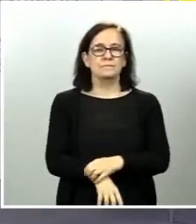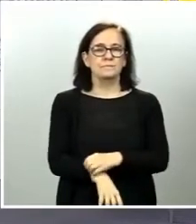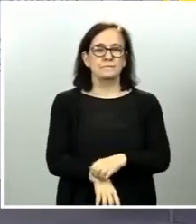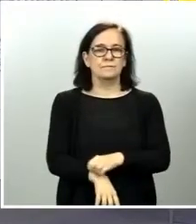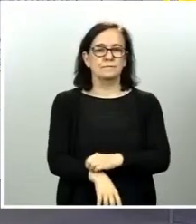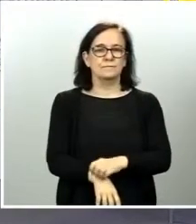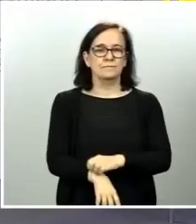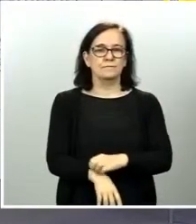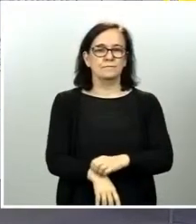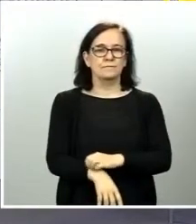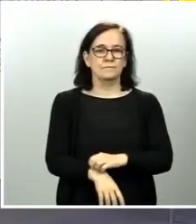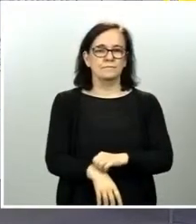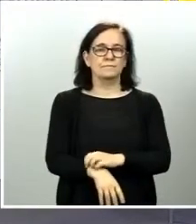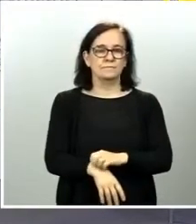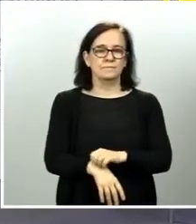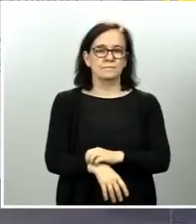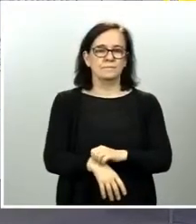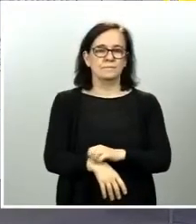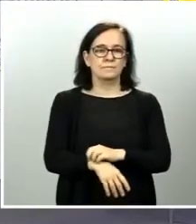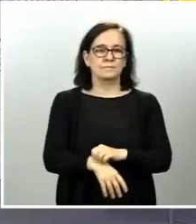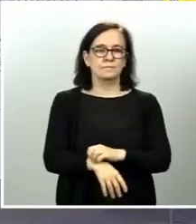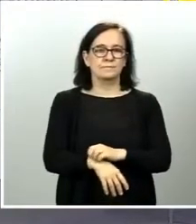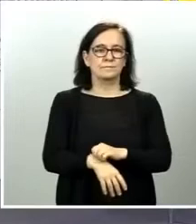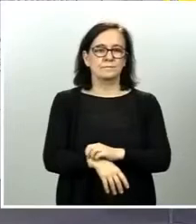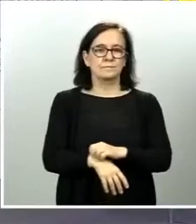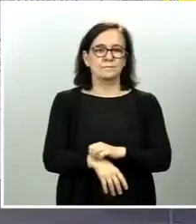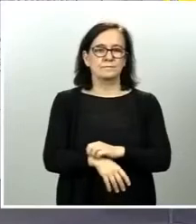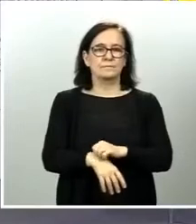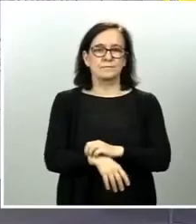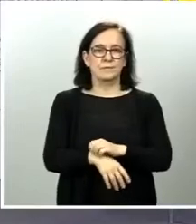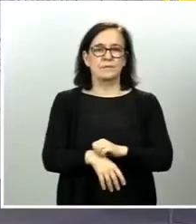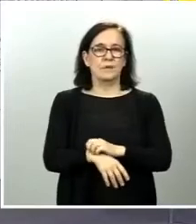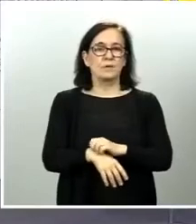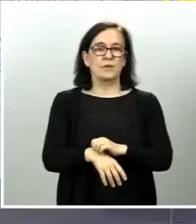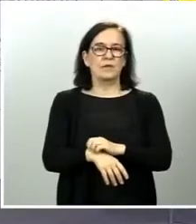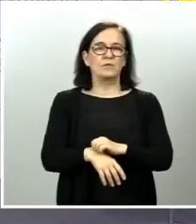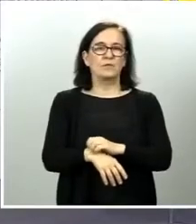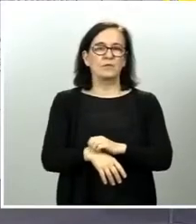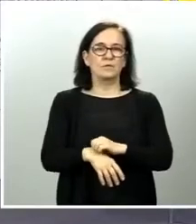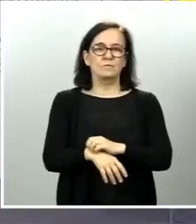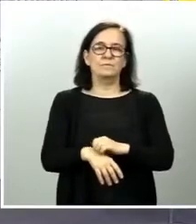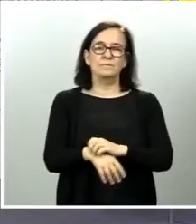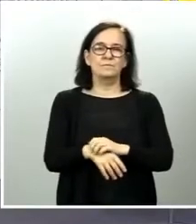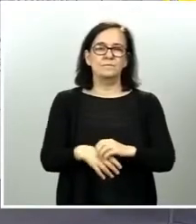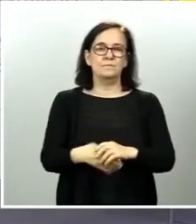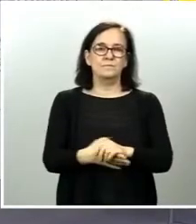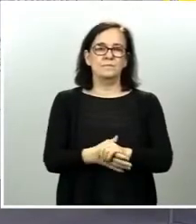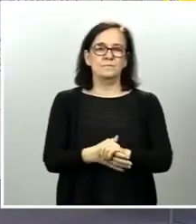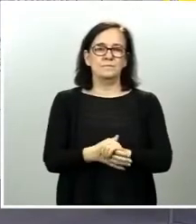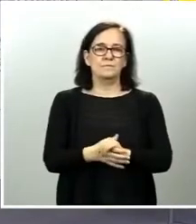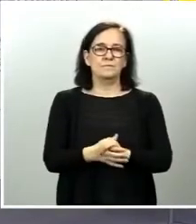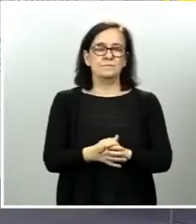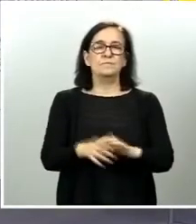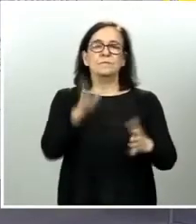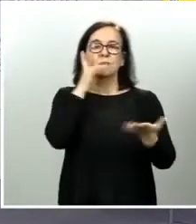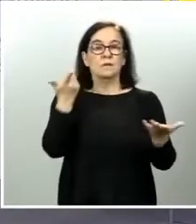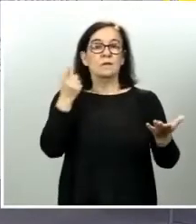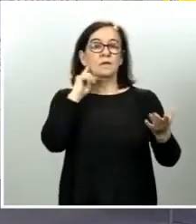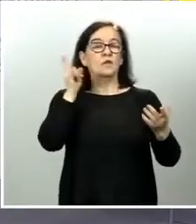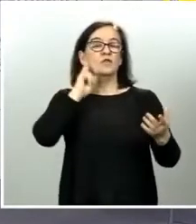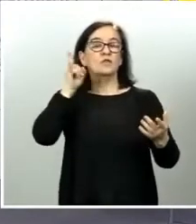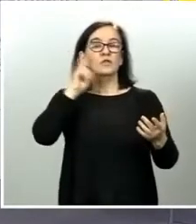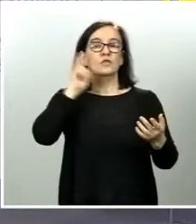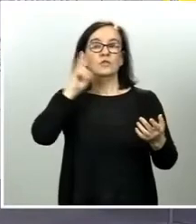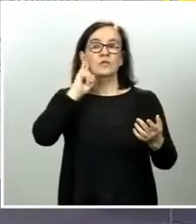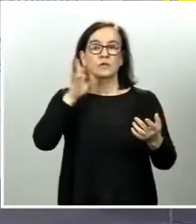la TVG, Información TV, Alicante. Por favor, tengamos abiertos los canales de sonido y comenzamos con El